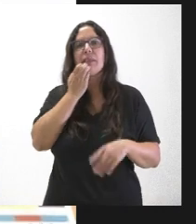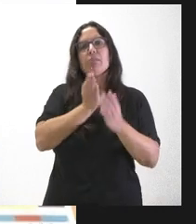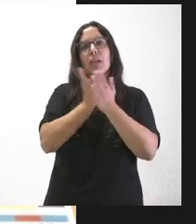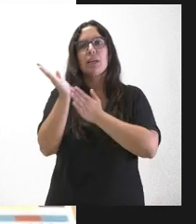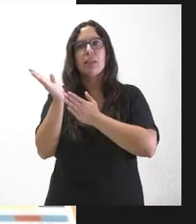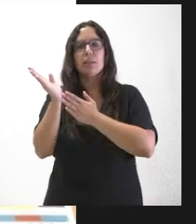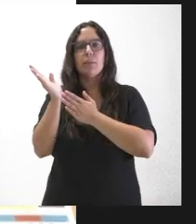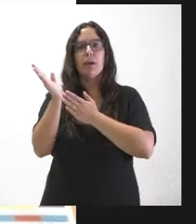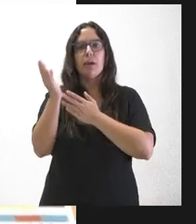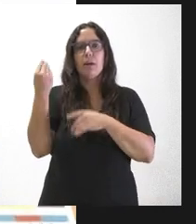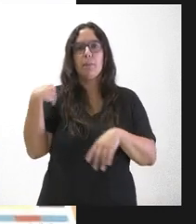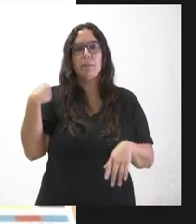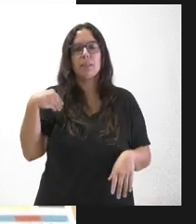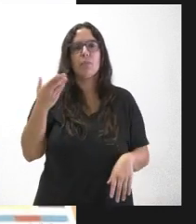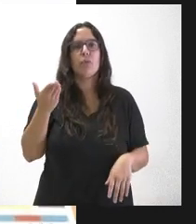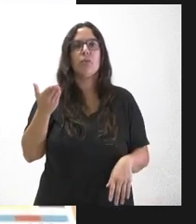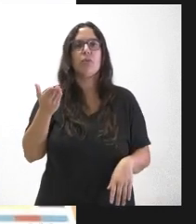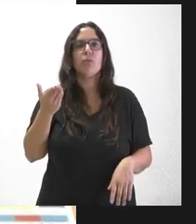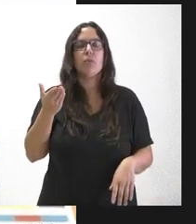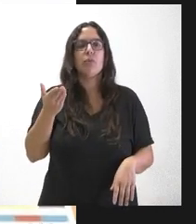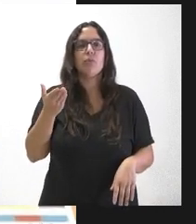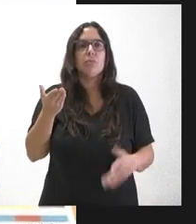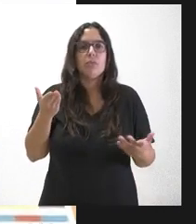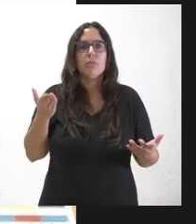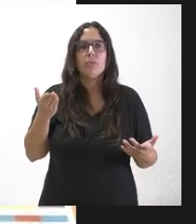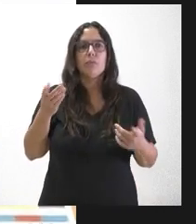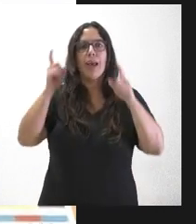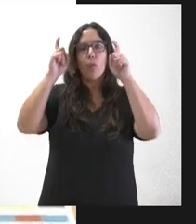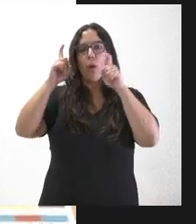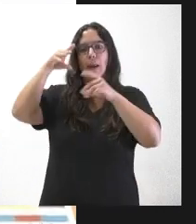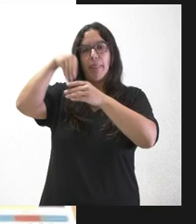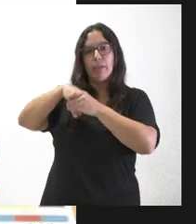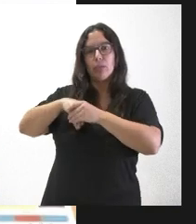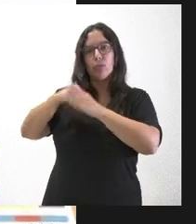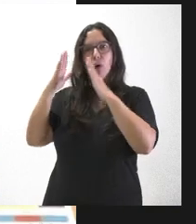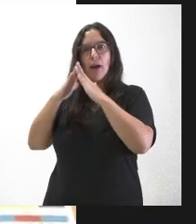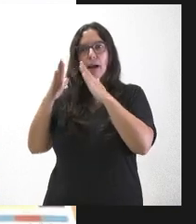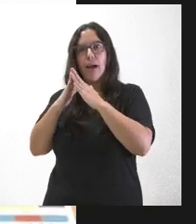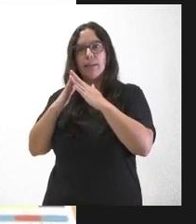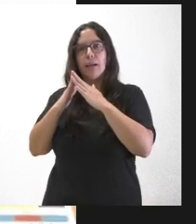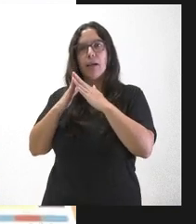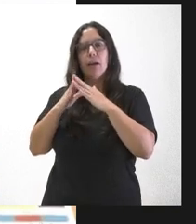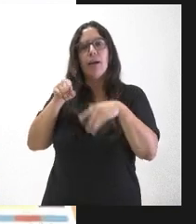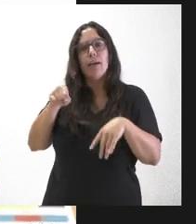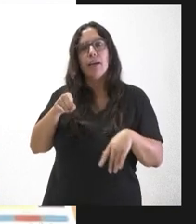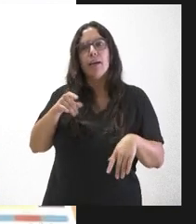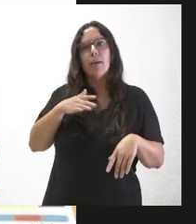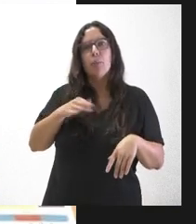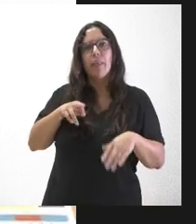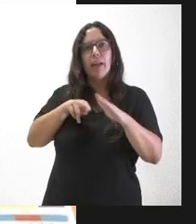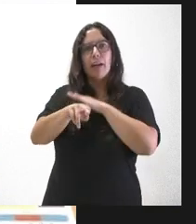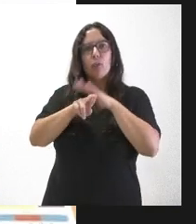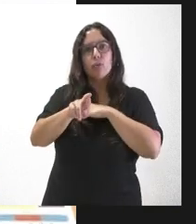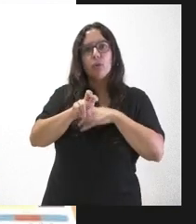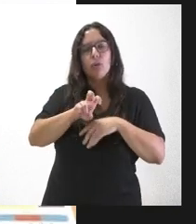decía el consejero y el portavoz de educarlos en casa, si se van a poner o se plantea algún tipo de recurso o